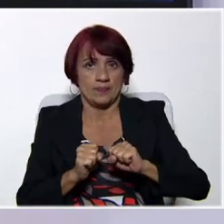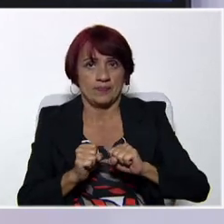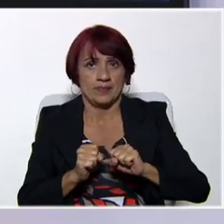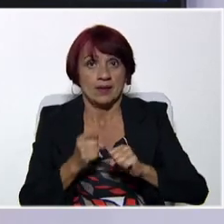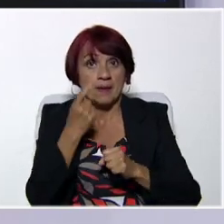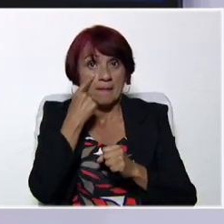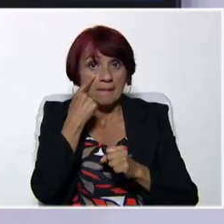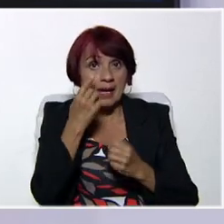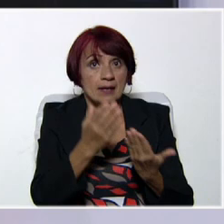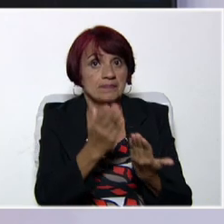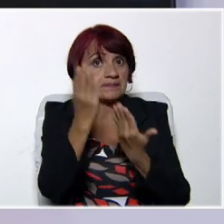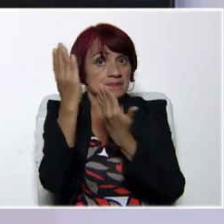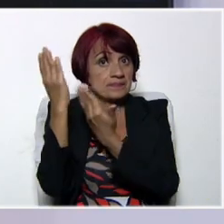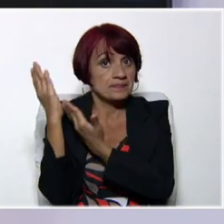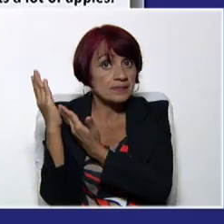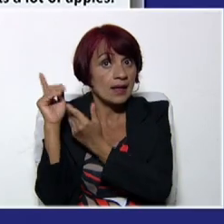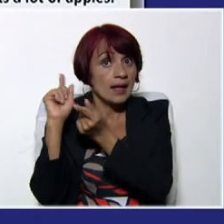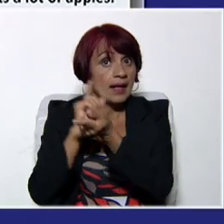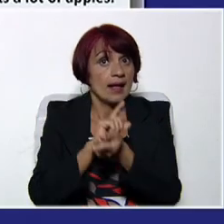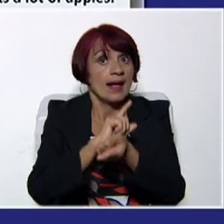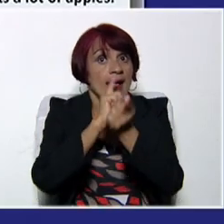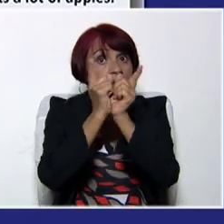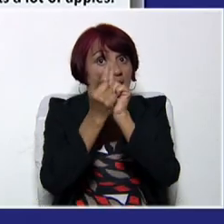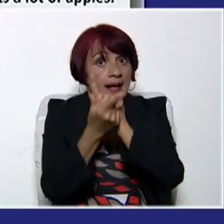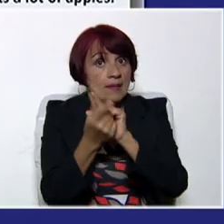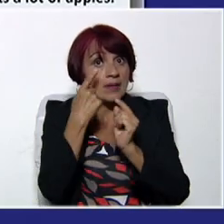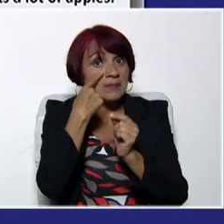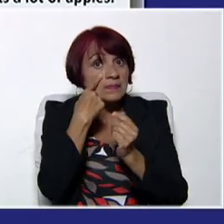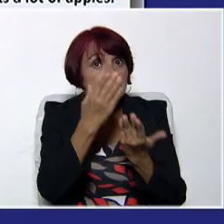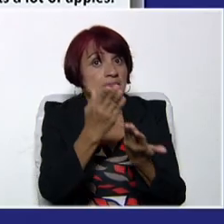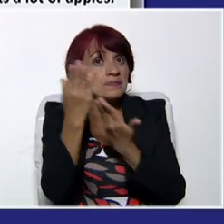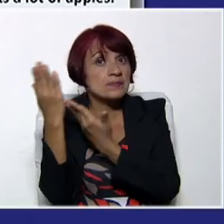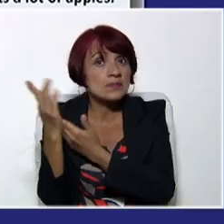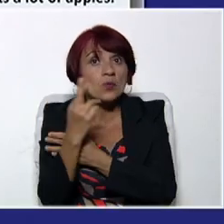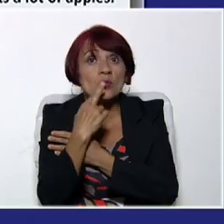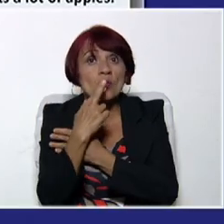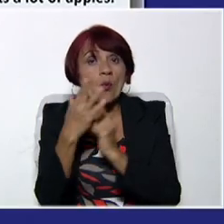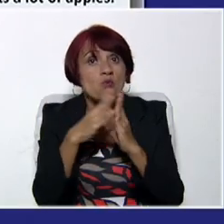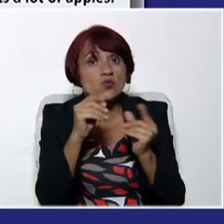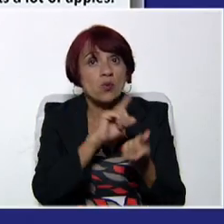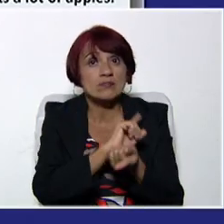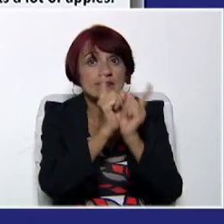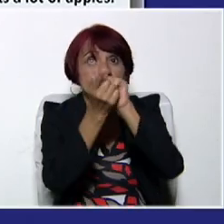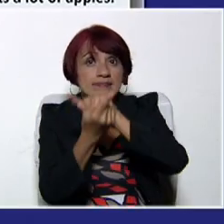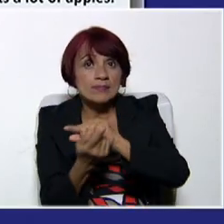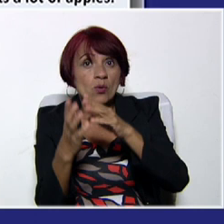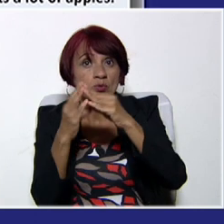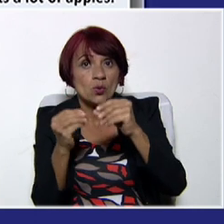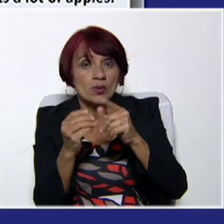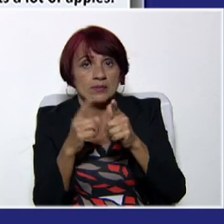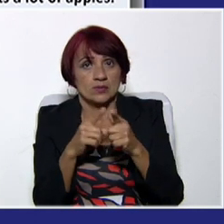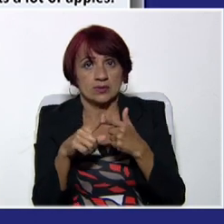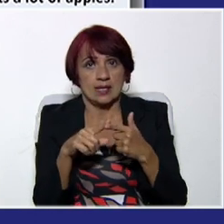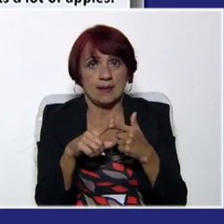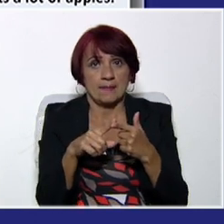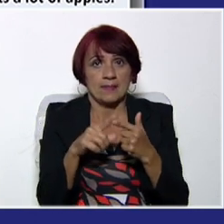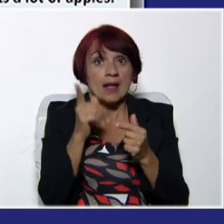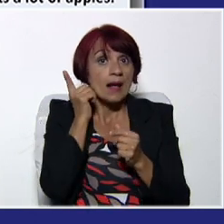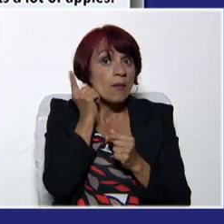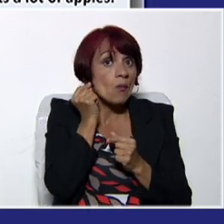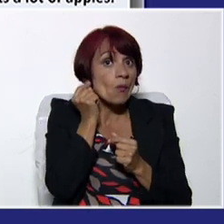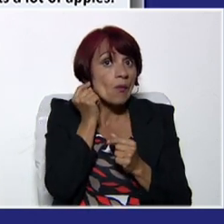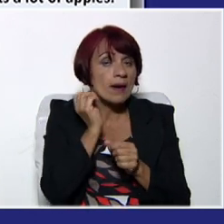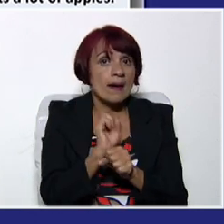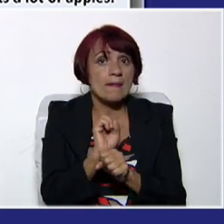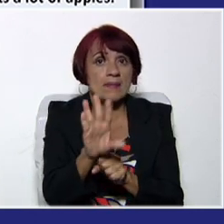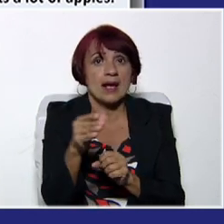Fíjense como aquí cambia, aquí estoy hablando directamente de Mary, quien fue el que envió la carta, y aquí estoy diciendo que